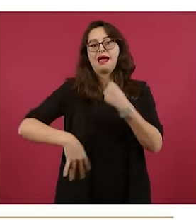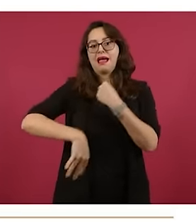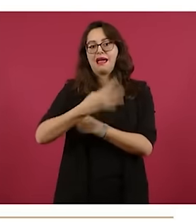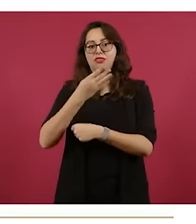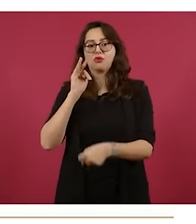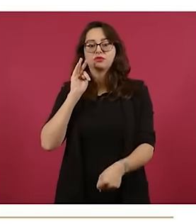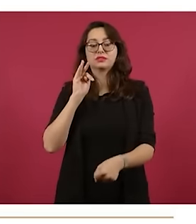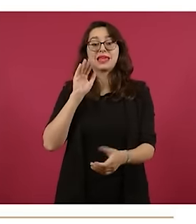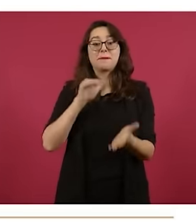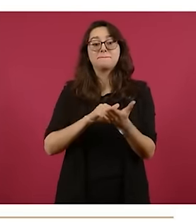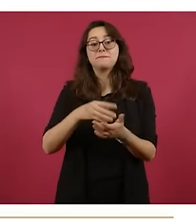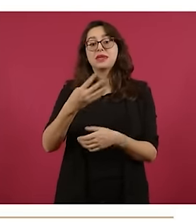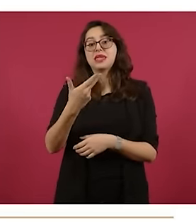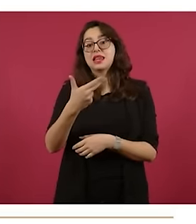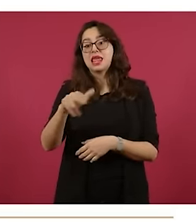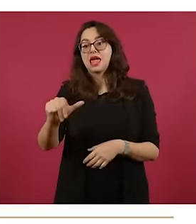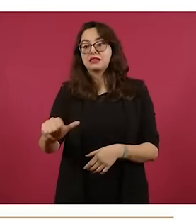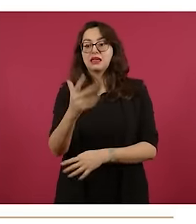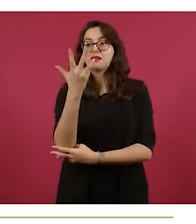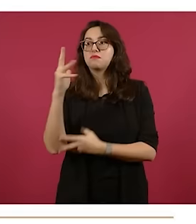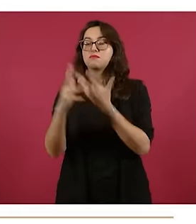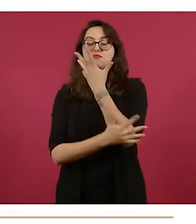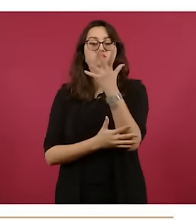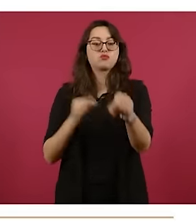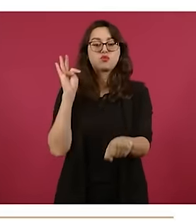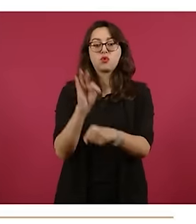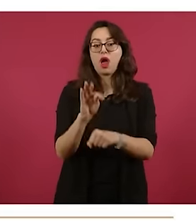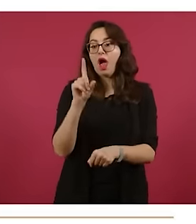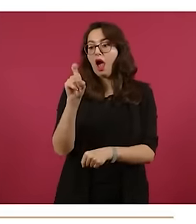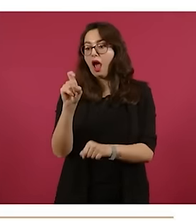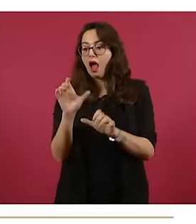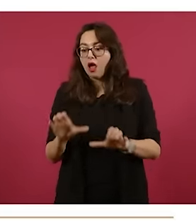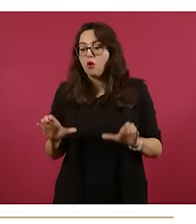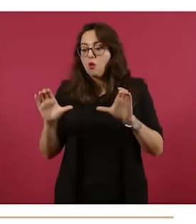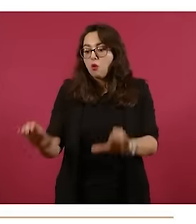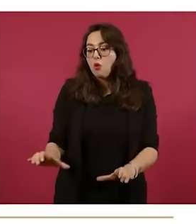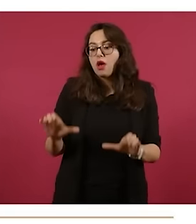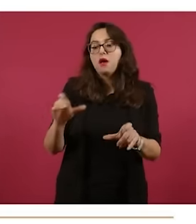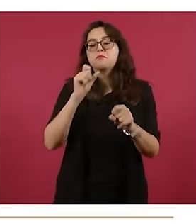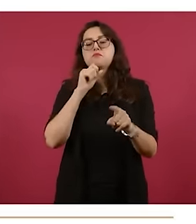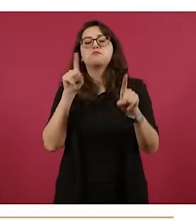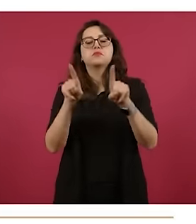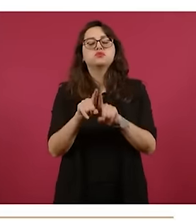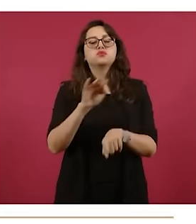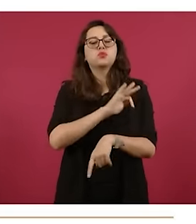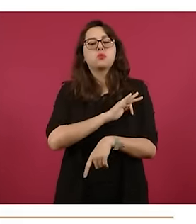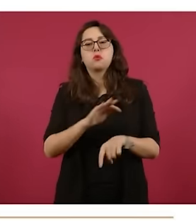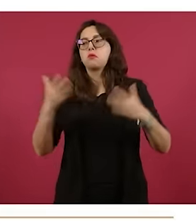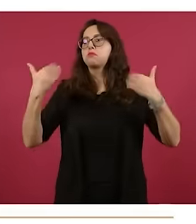protegida, regulación de cuerpos de agua y la construcción de infraestructura deportiva y de convivencia familiar.